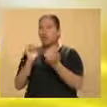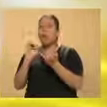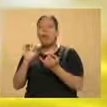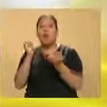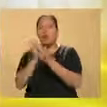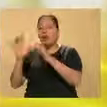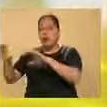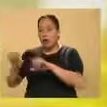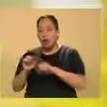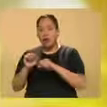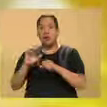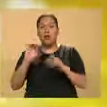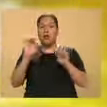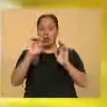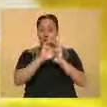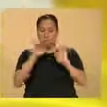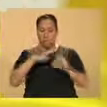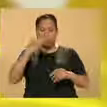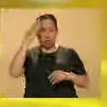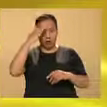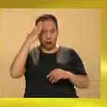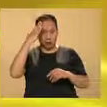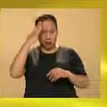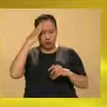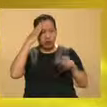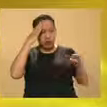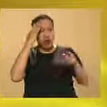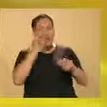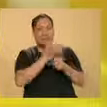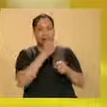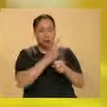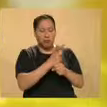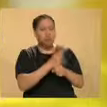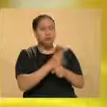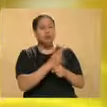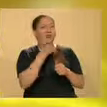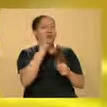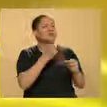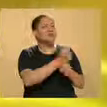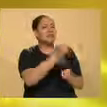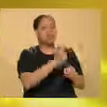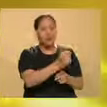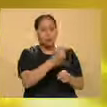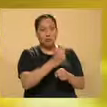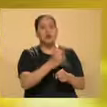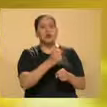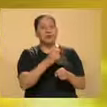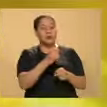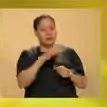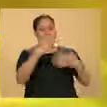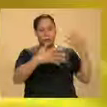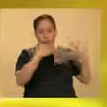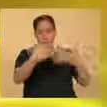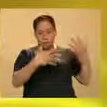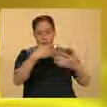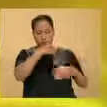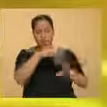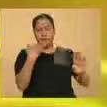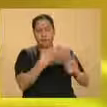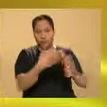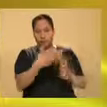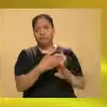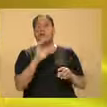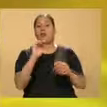sobre el que se es tutor o curador. Cuando hay un incapaz, un declarado interdicto y tú eres el tutor, ejerces esta violencia sobre él.